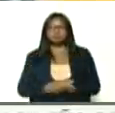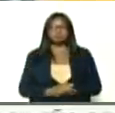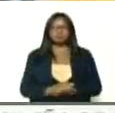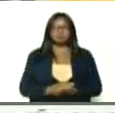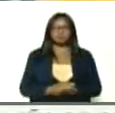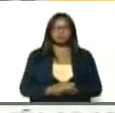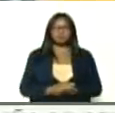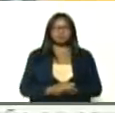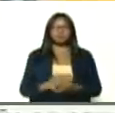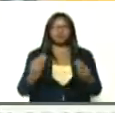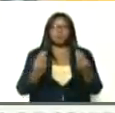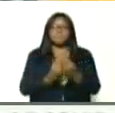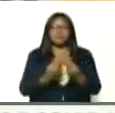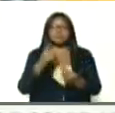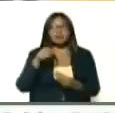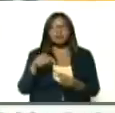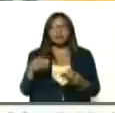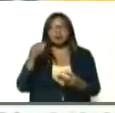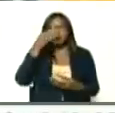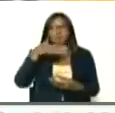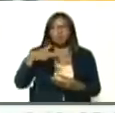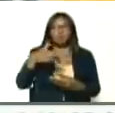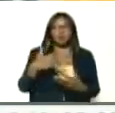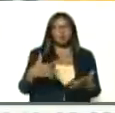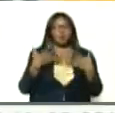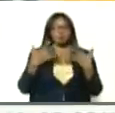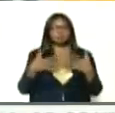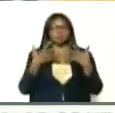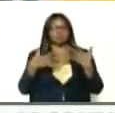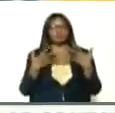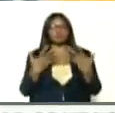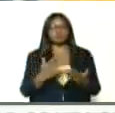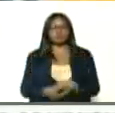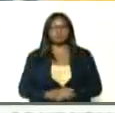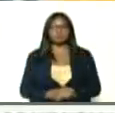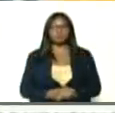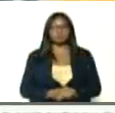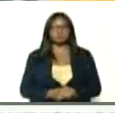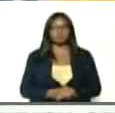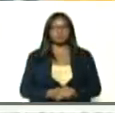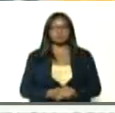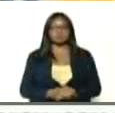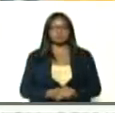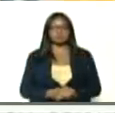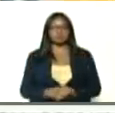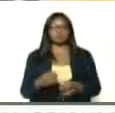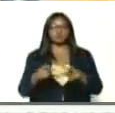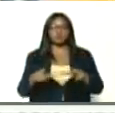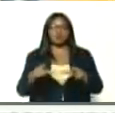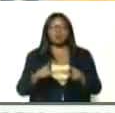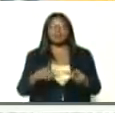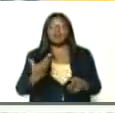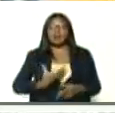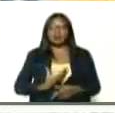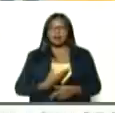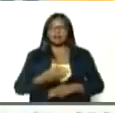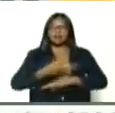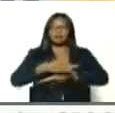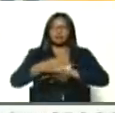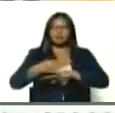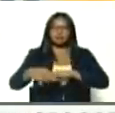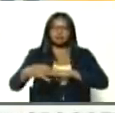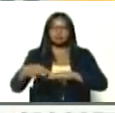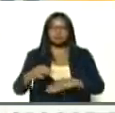acompaña acá, además del pueblo, emocionado, por supuesto, la autoridad local, el alcalde del municipio,